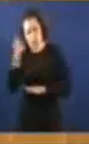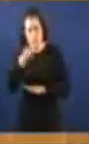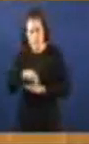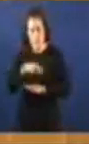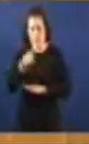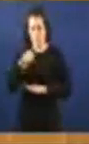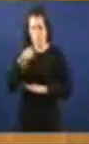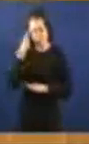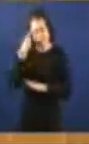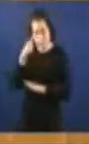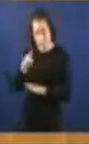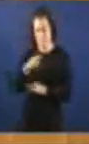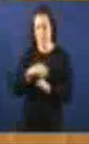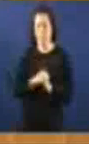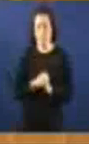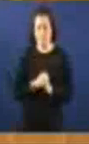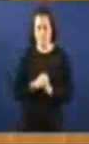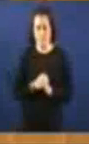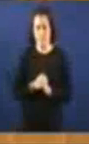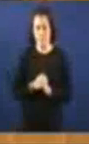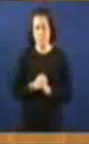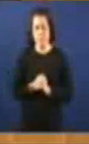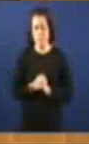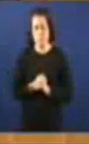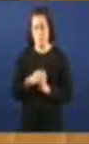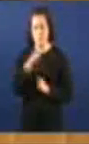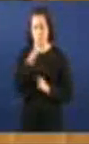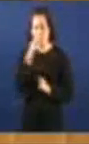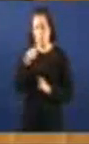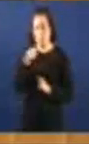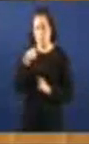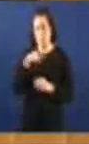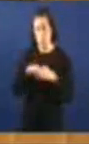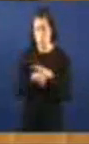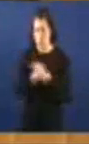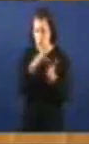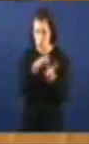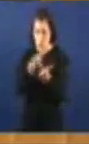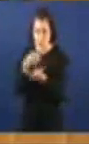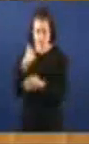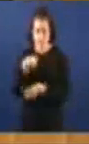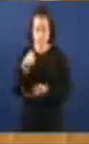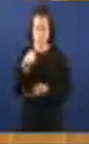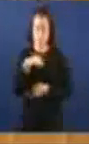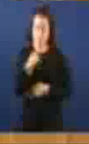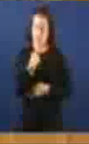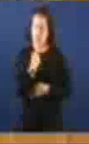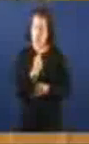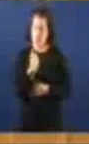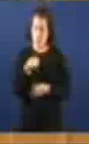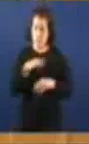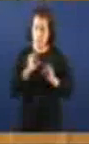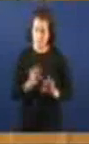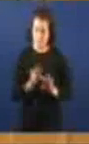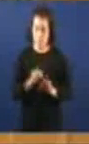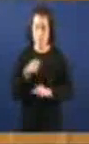eles xa saben por a nosa práctica ao longo de todo este proceso E dito isto, o que